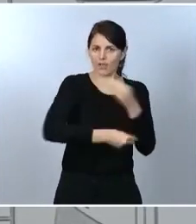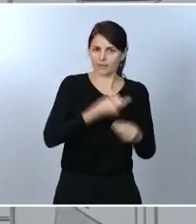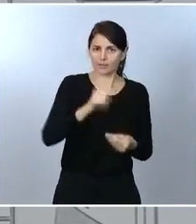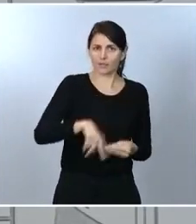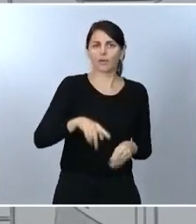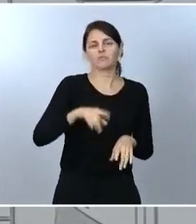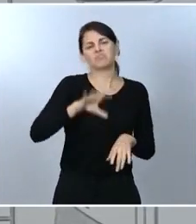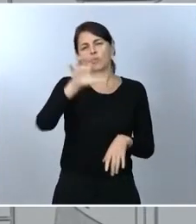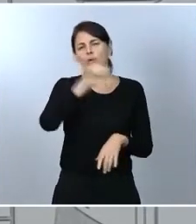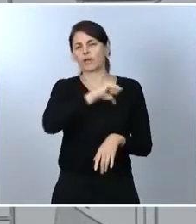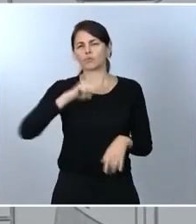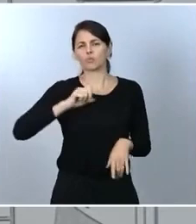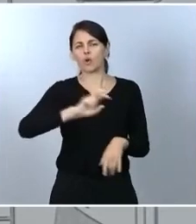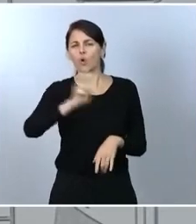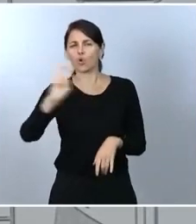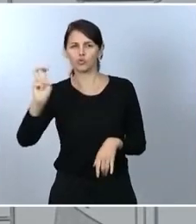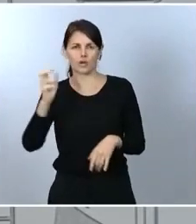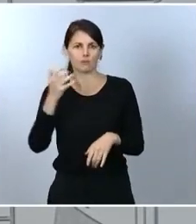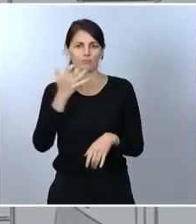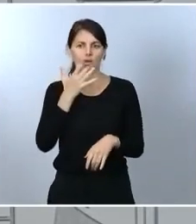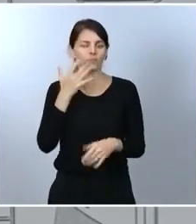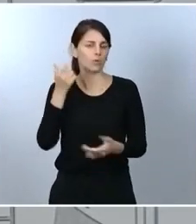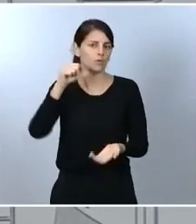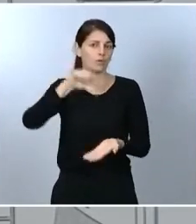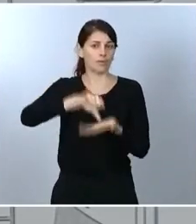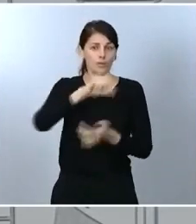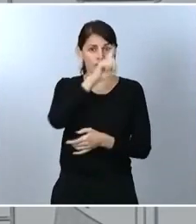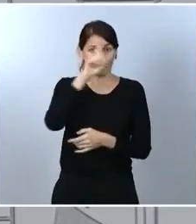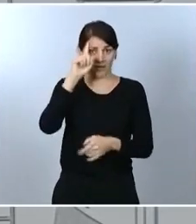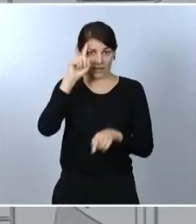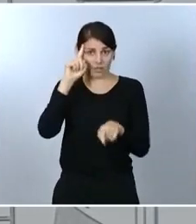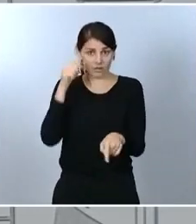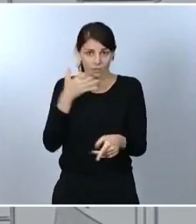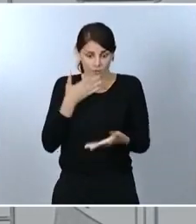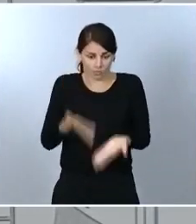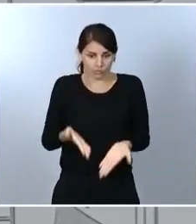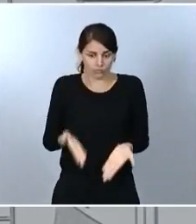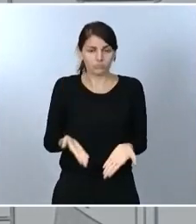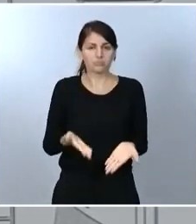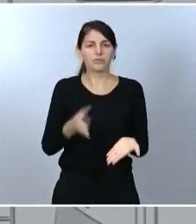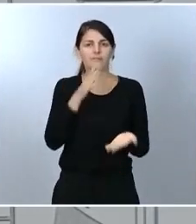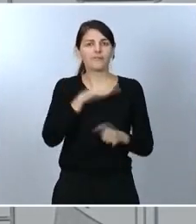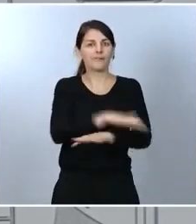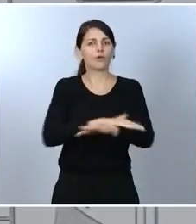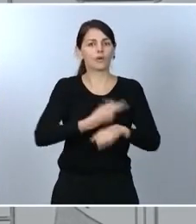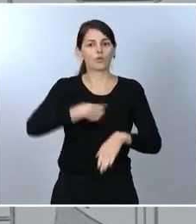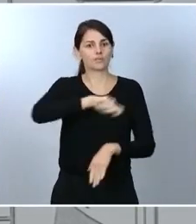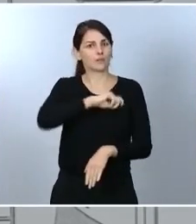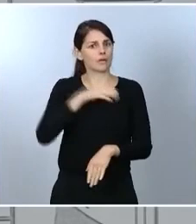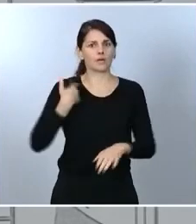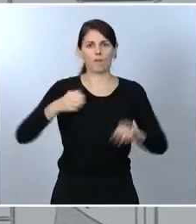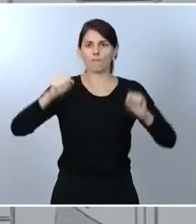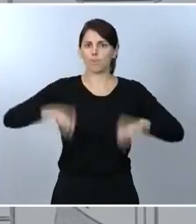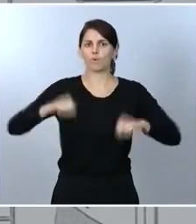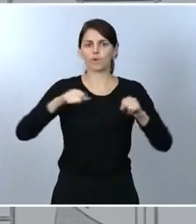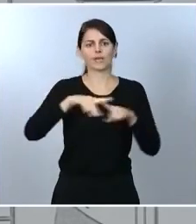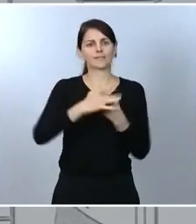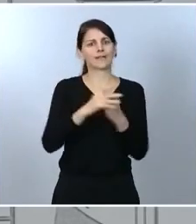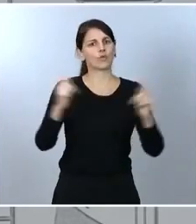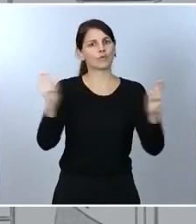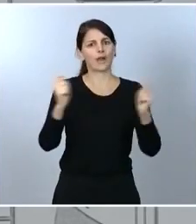en este caso, en la ciudad de Madrid, en la que me hallo, donde el Gobierno de España aprobó un estado de alarma específico de 15 días,